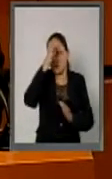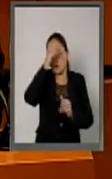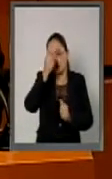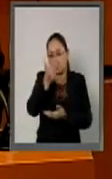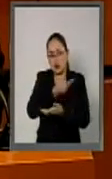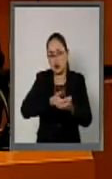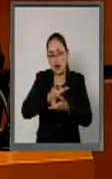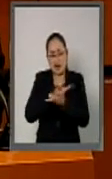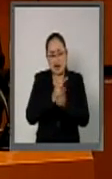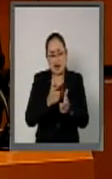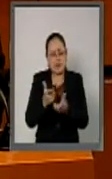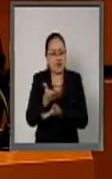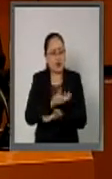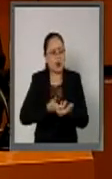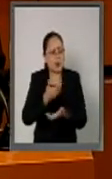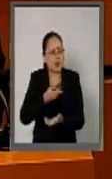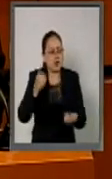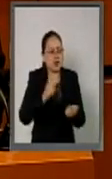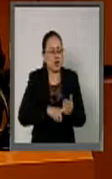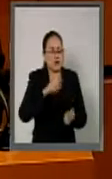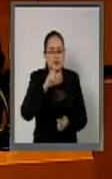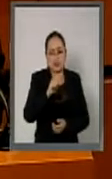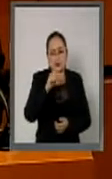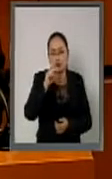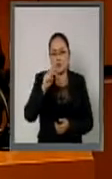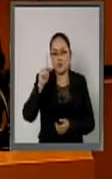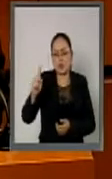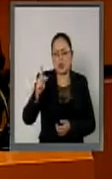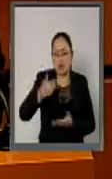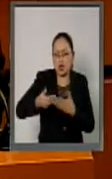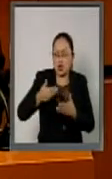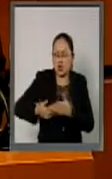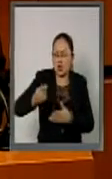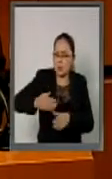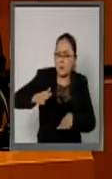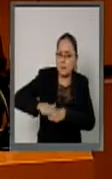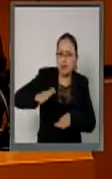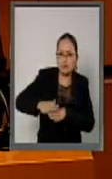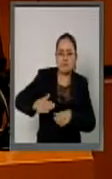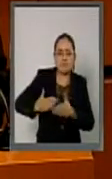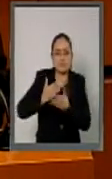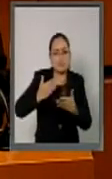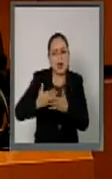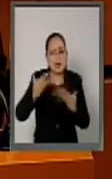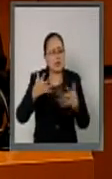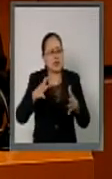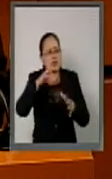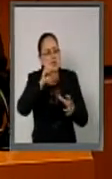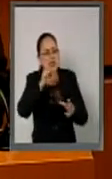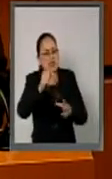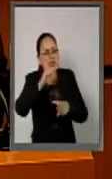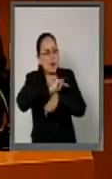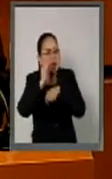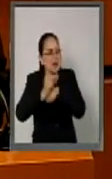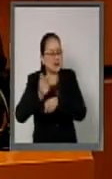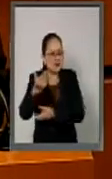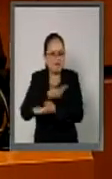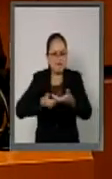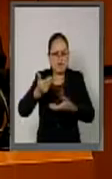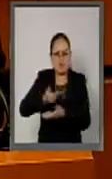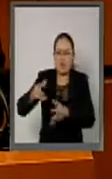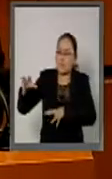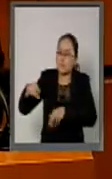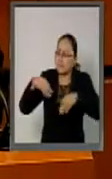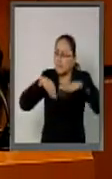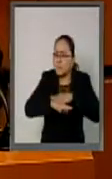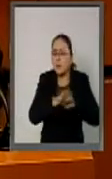comercio de la alianza, hoy facilita el acceso a más de sesenta mercados, y nos permite atraer el cuarenta y